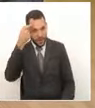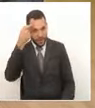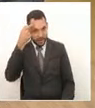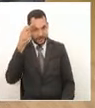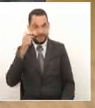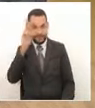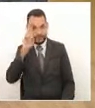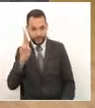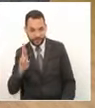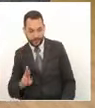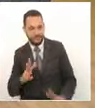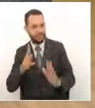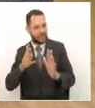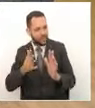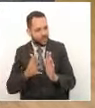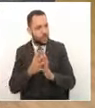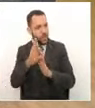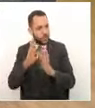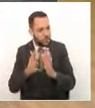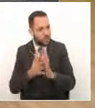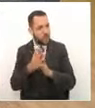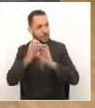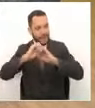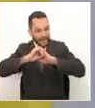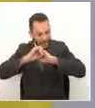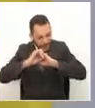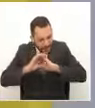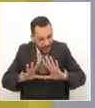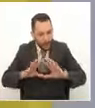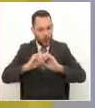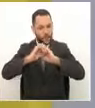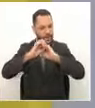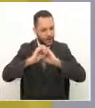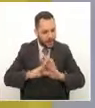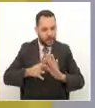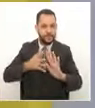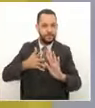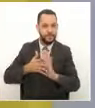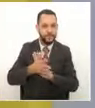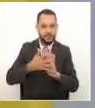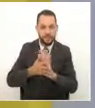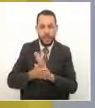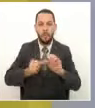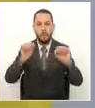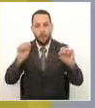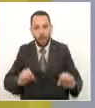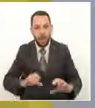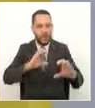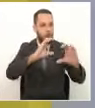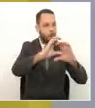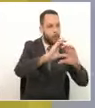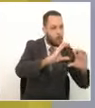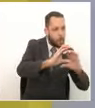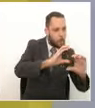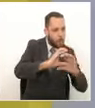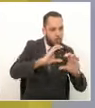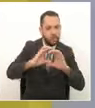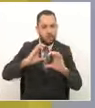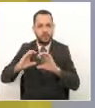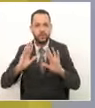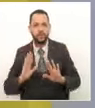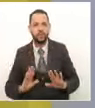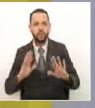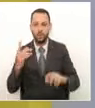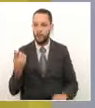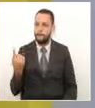llevándole esta información a los risaraldenses colocando a disposición las líneas amigas contándoles acerca de las políticas y de